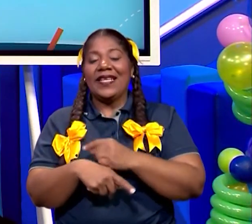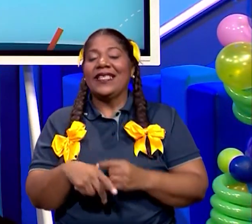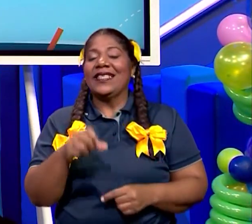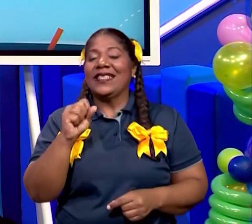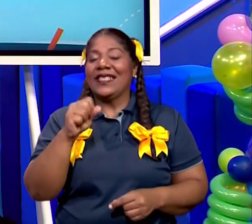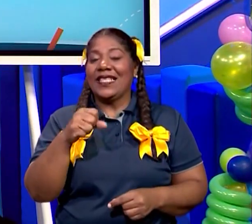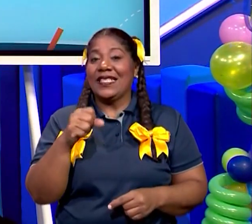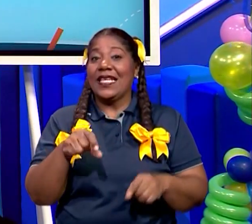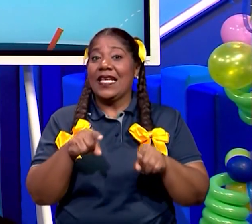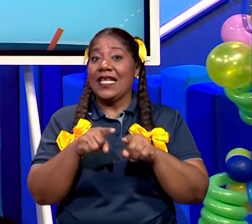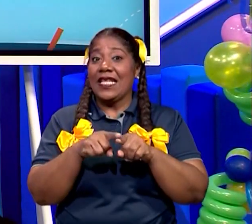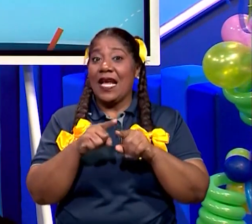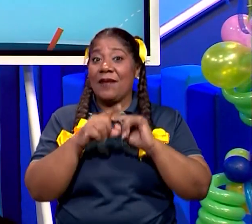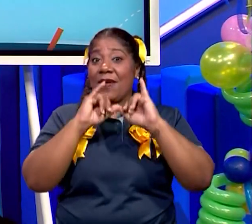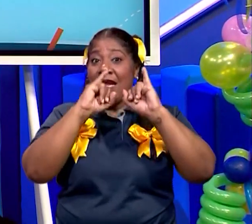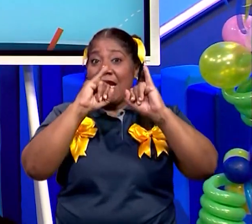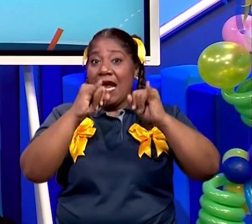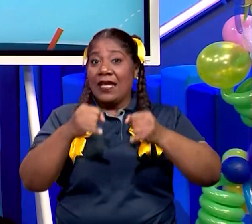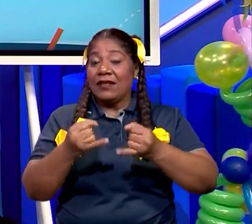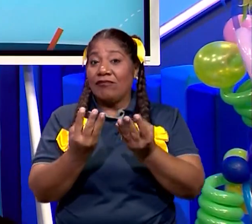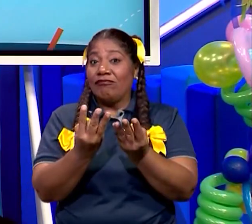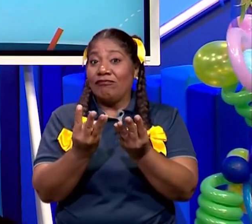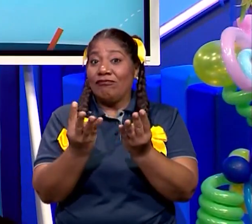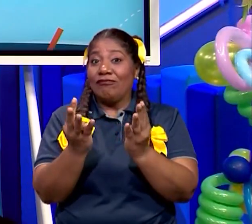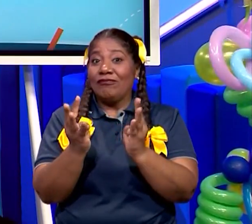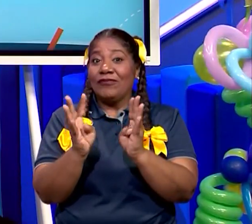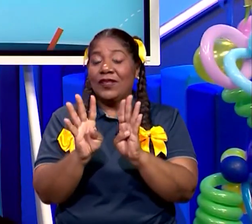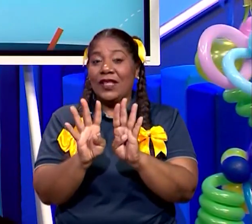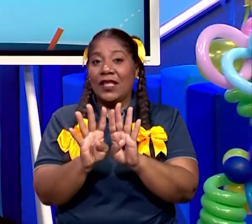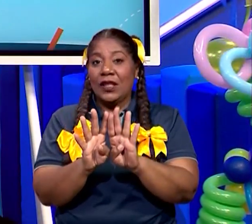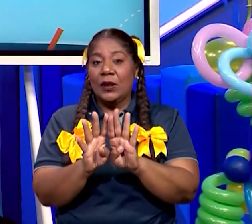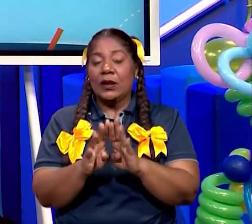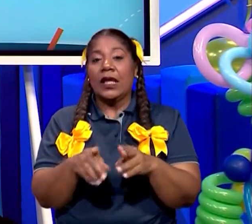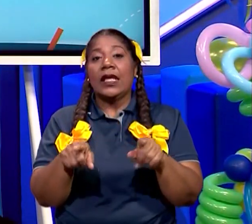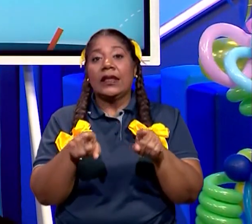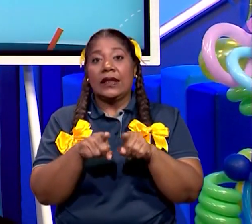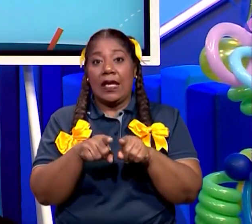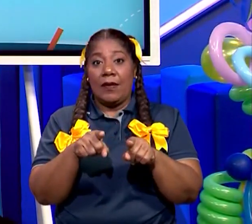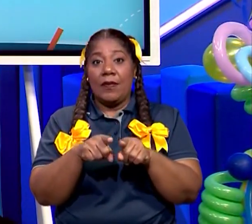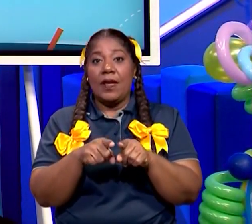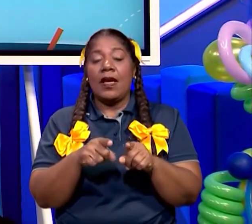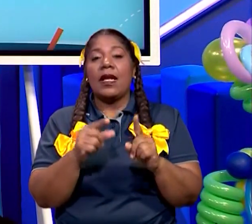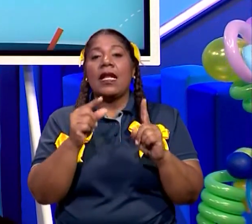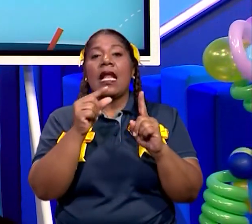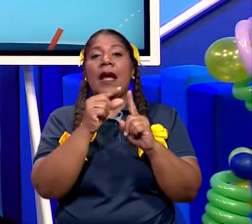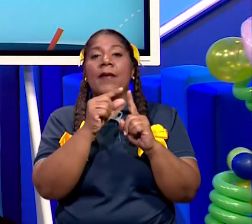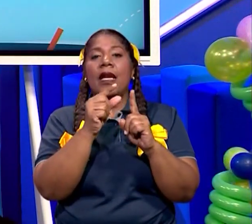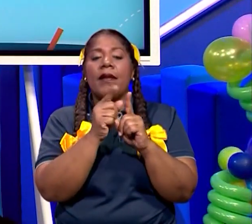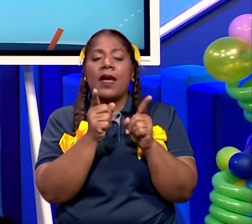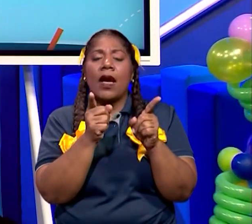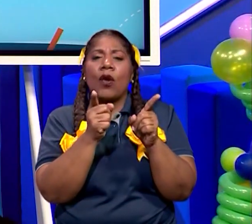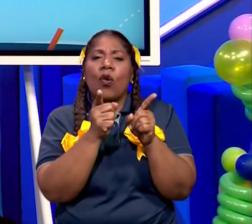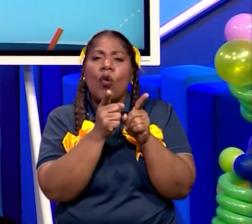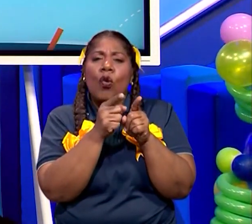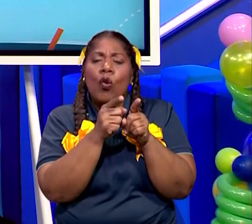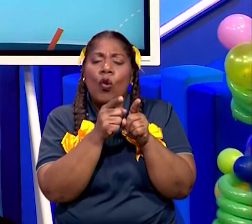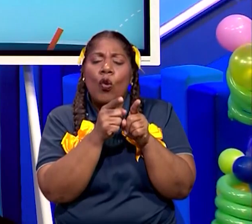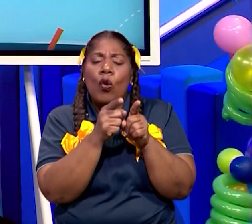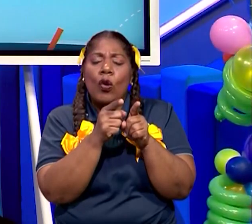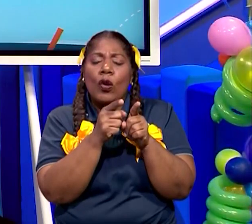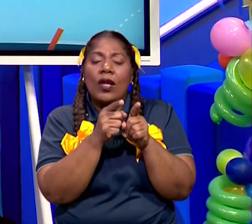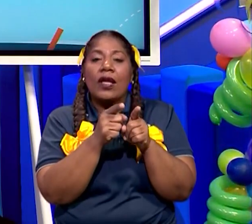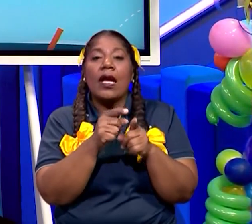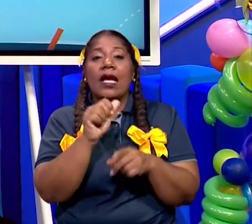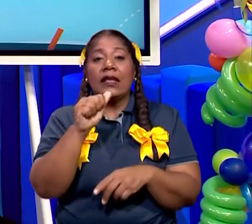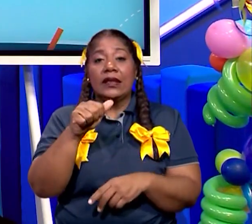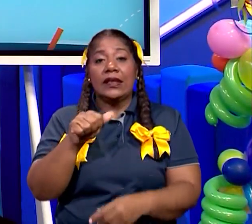las instituciones. Cuando también hacemos abreviaturas de algunas palabras, también